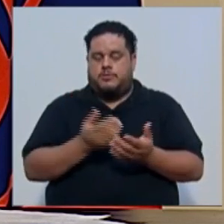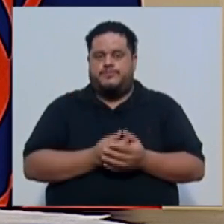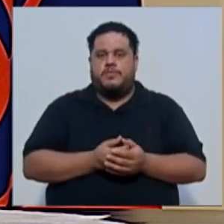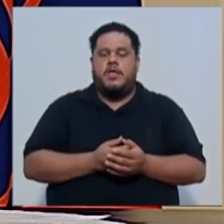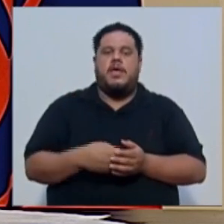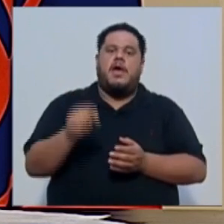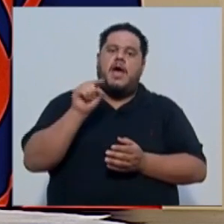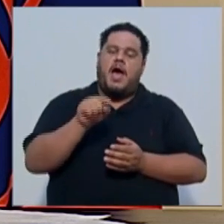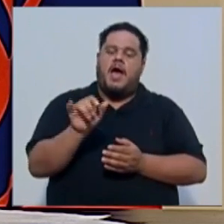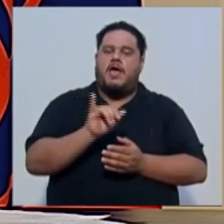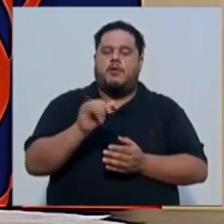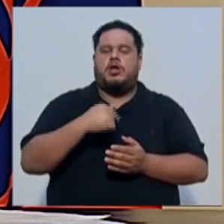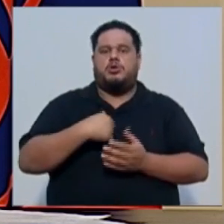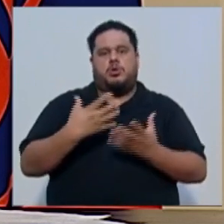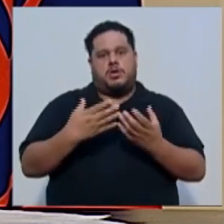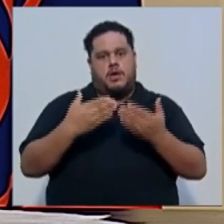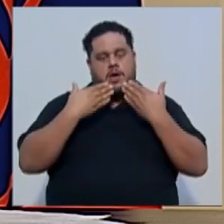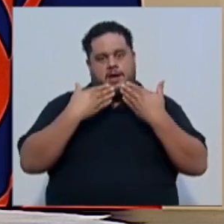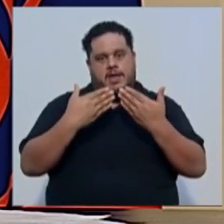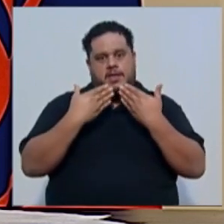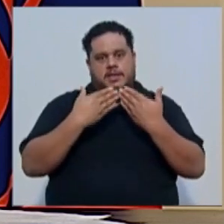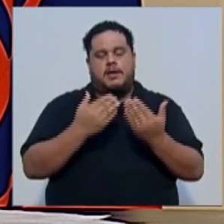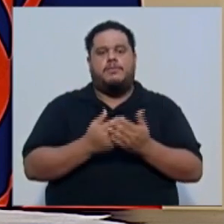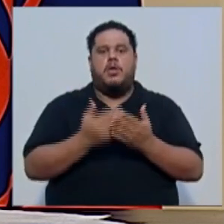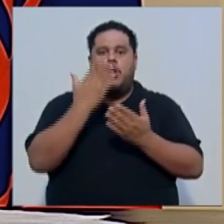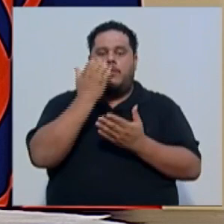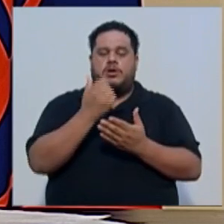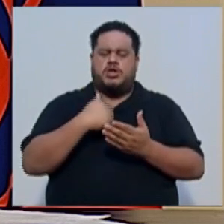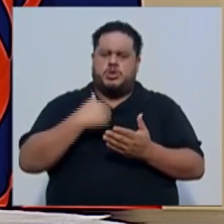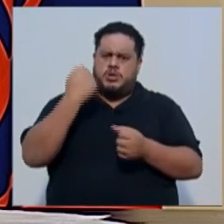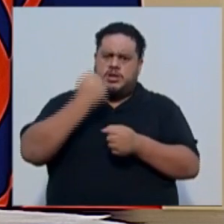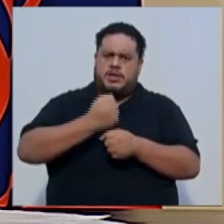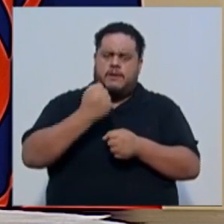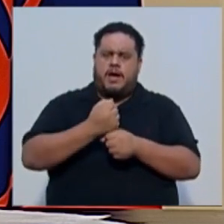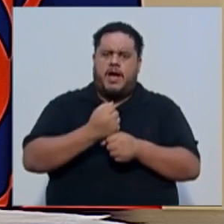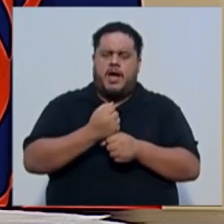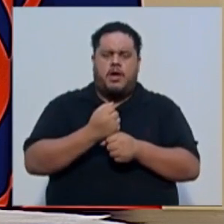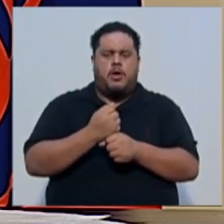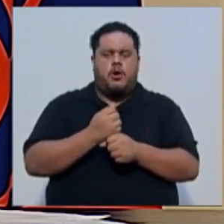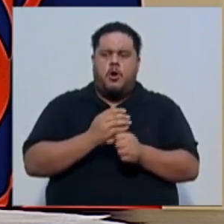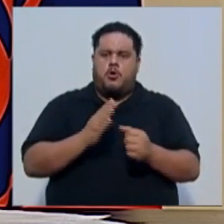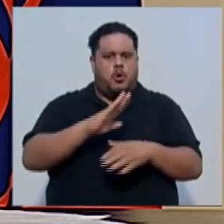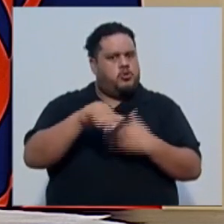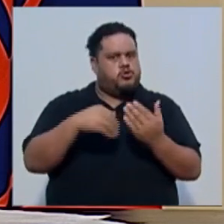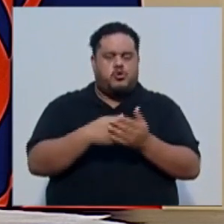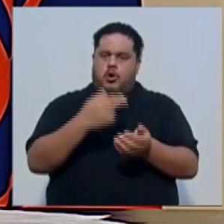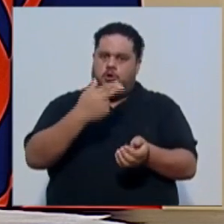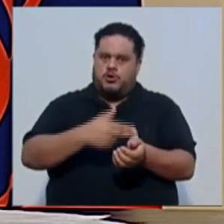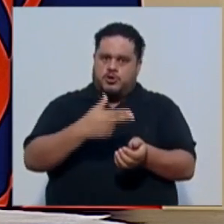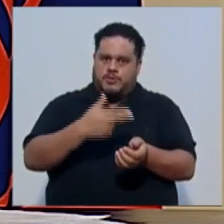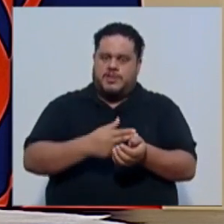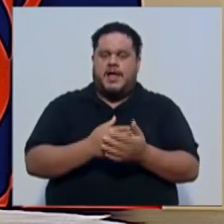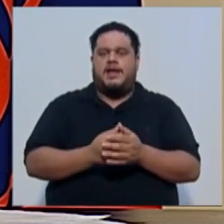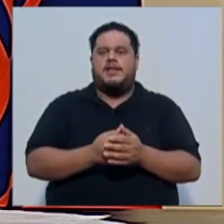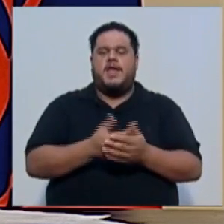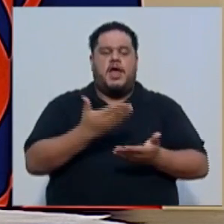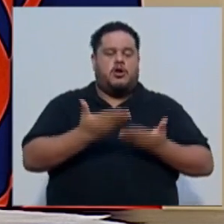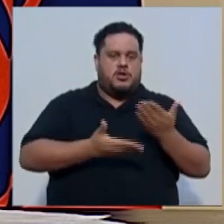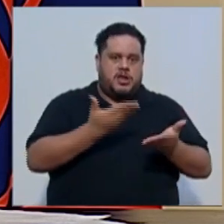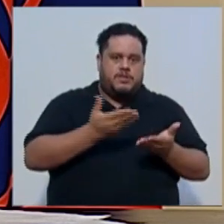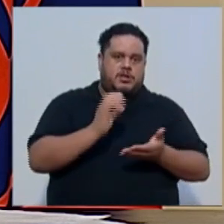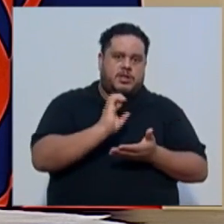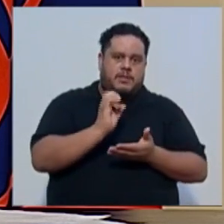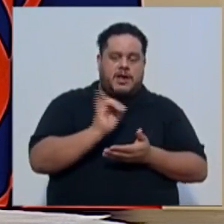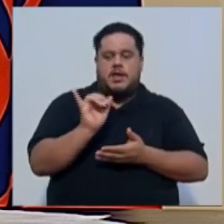Aquí también quiero agradecer porque he trabajado con absolutamente todos los hospitales, tanto los servicios de